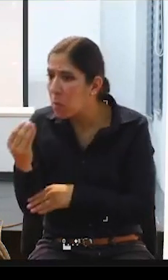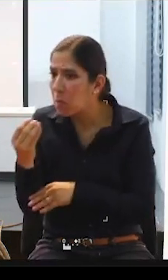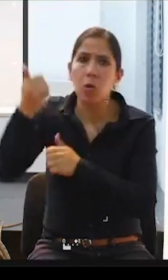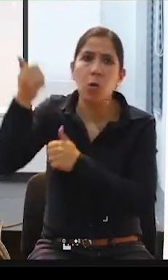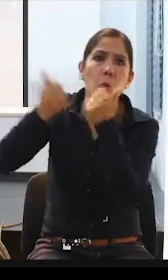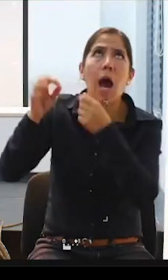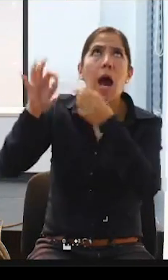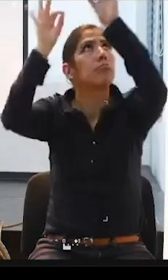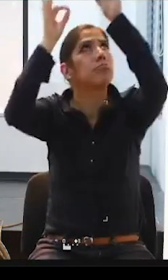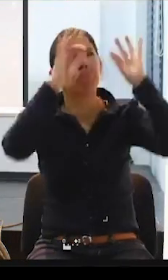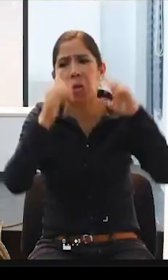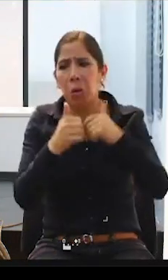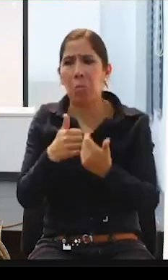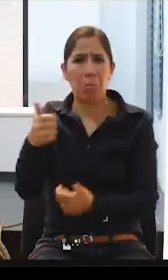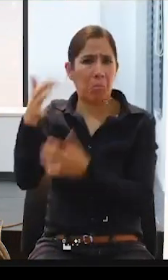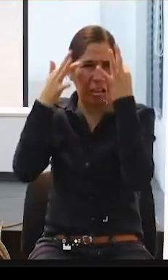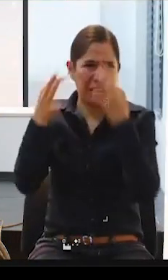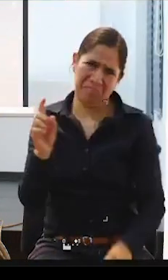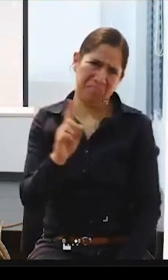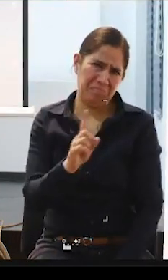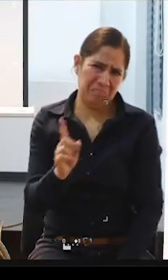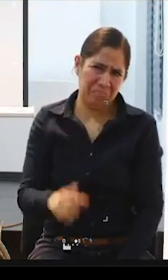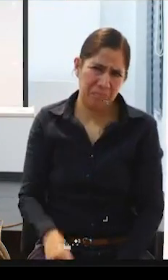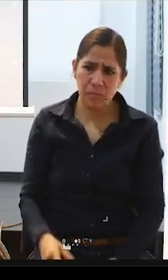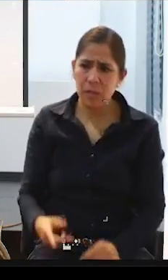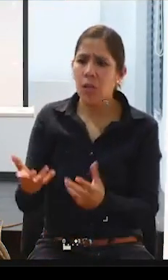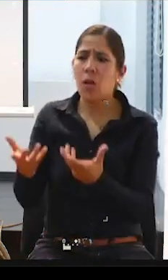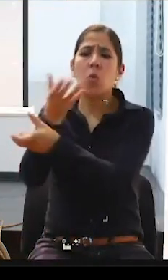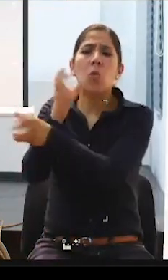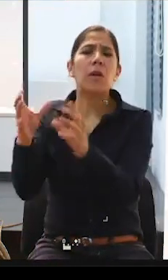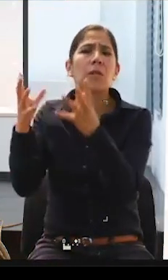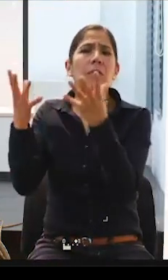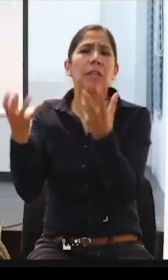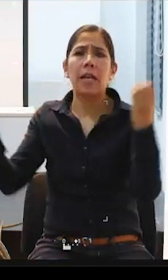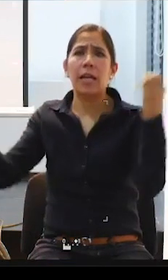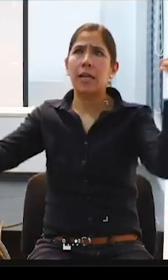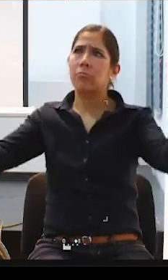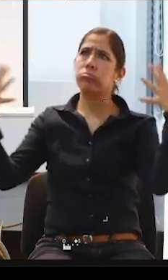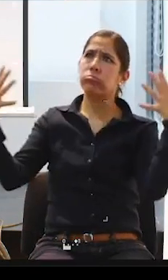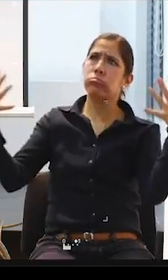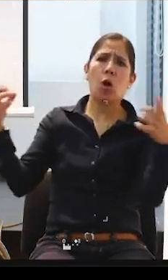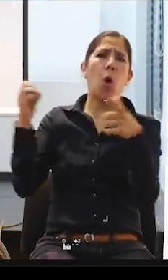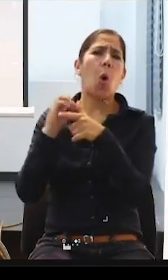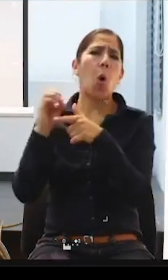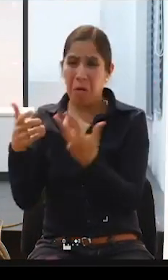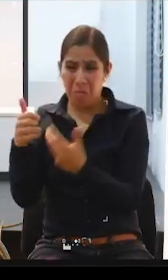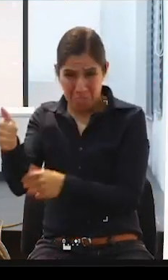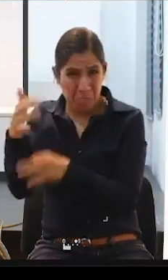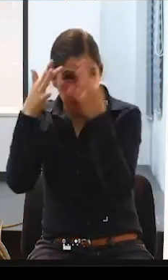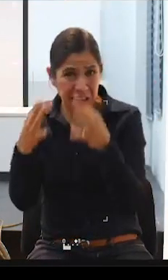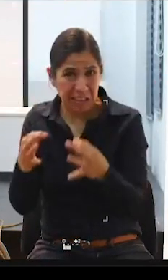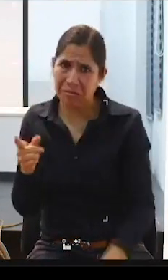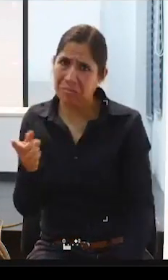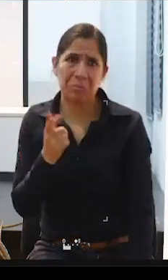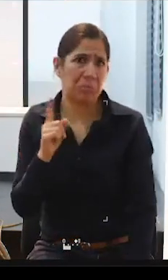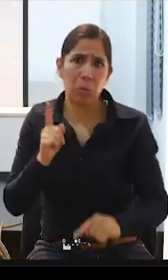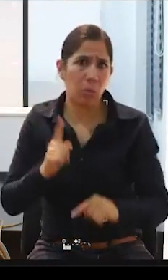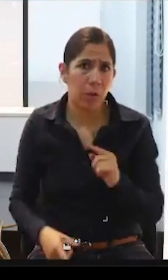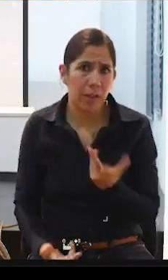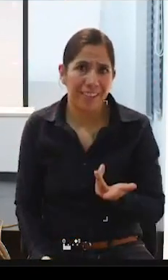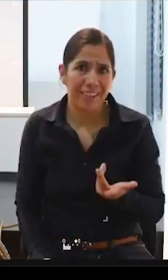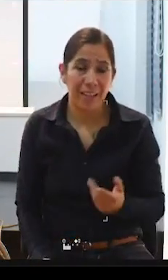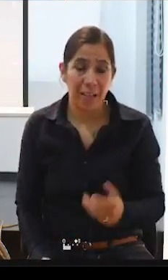si habrá aire acondicionado o si habrá tal. ¿Vale? Hemos visitado muchas residencias